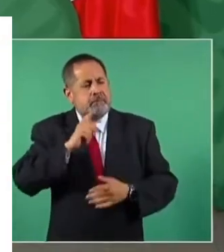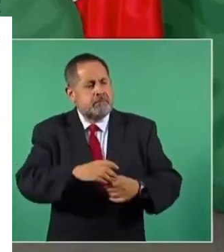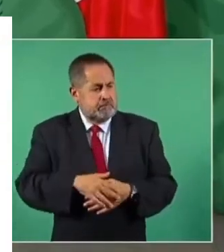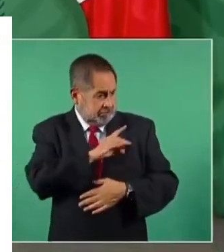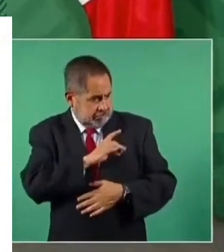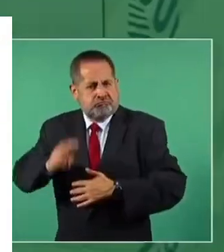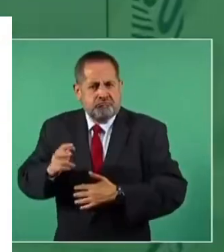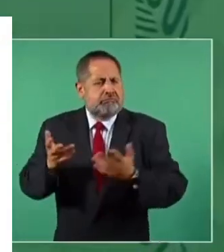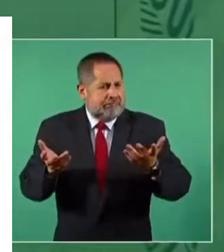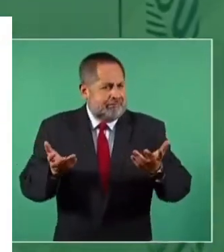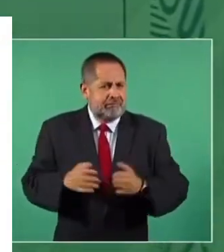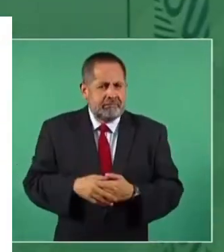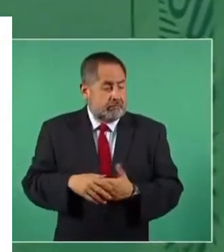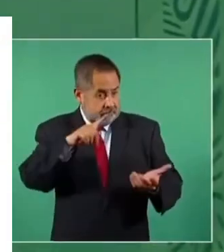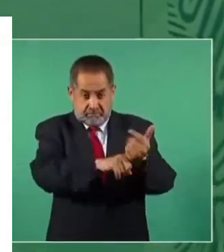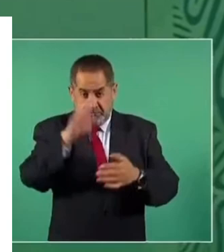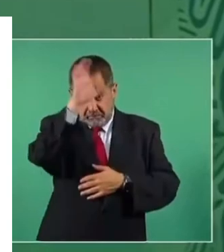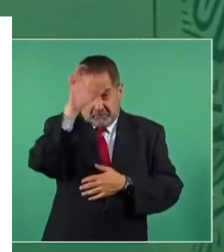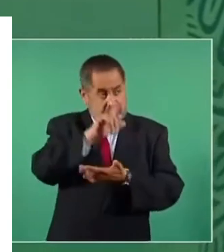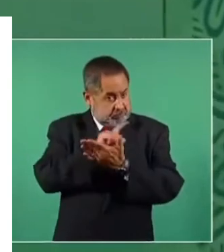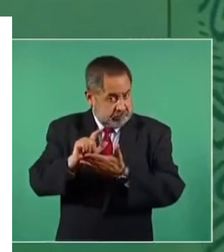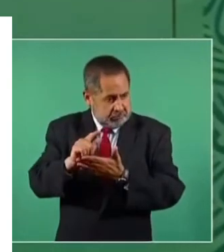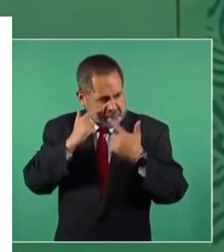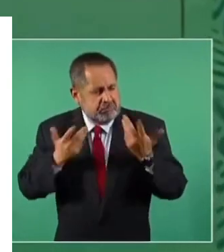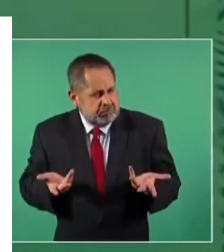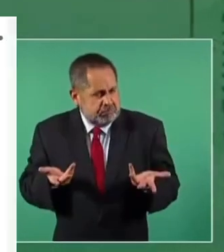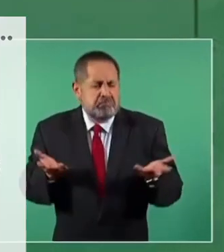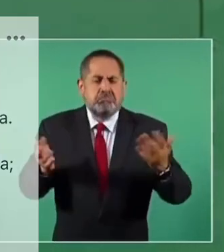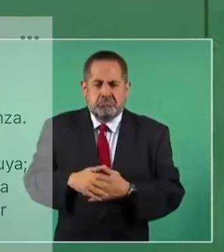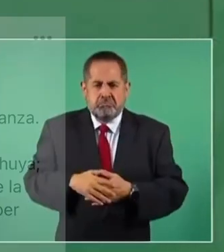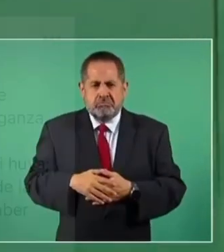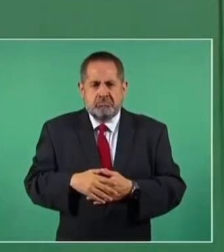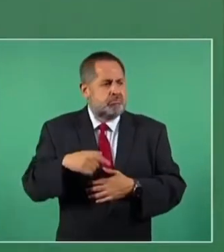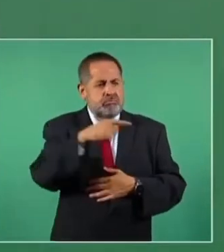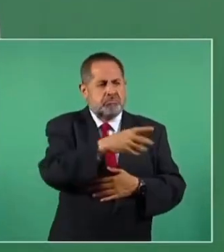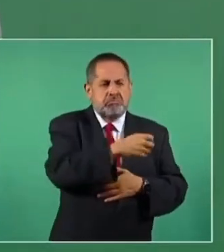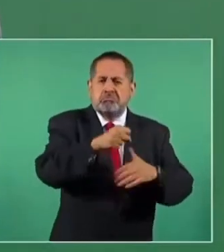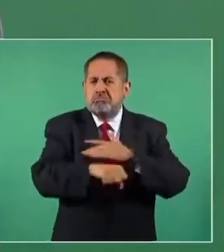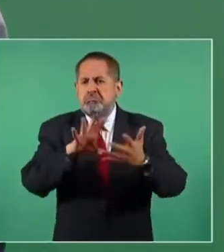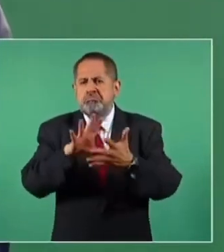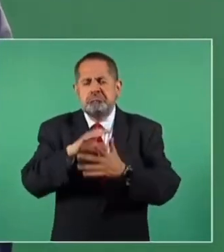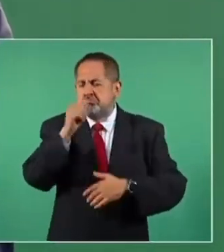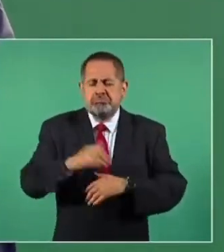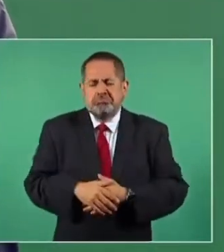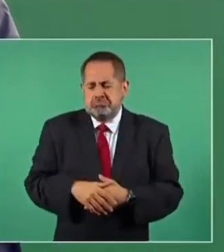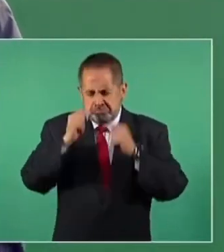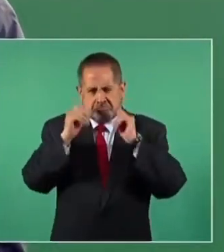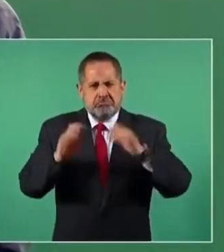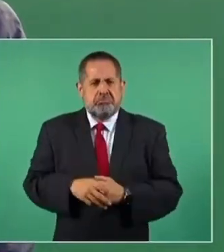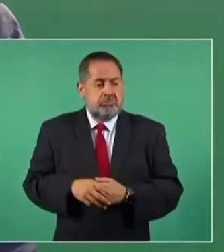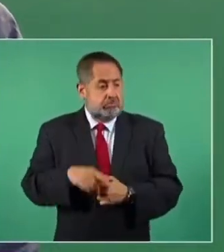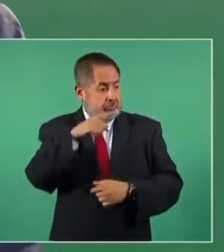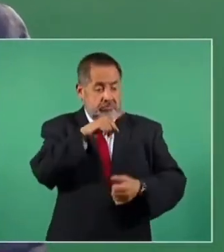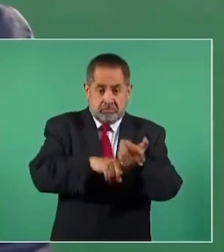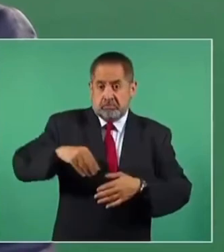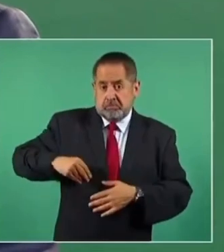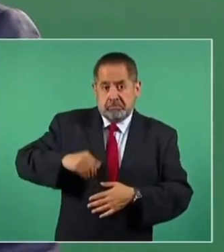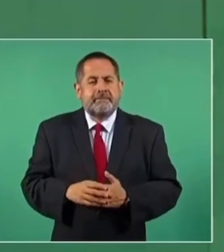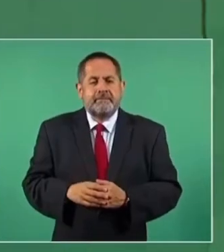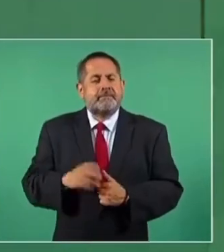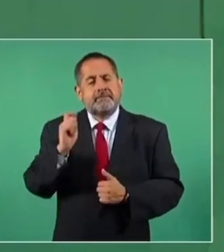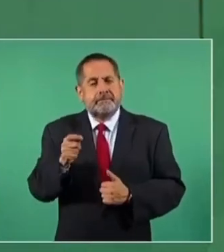el que nada debe, nada teme, si tiene su conciencia tranquila, incluso no afecta ir a la cárcel cuando uno es inocente.